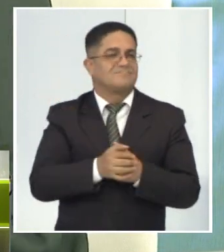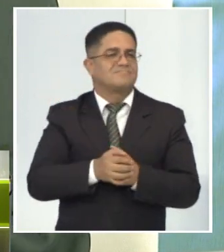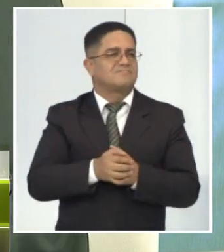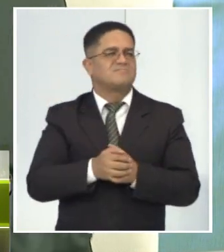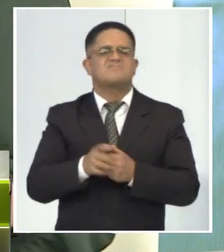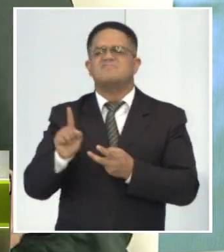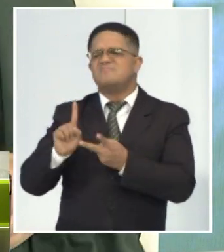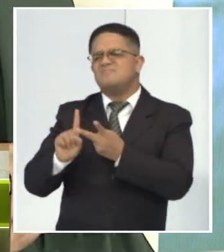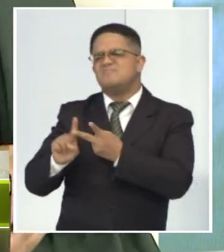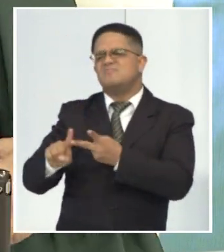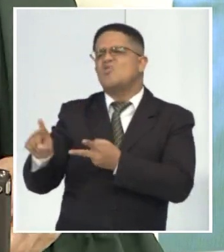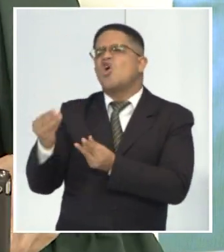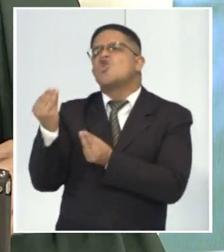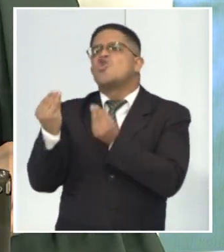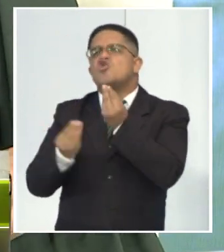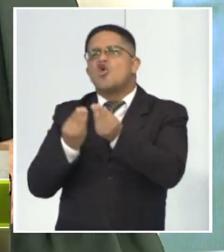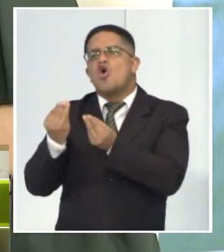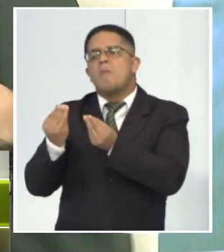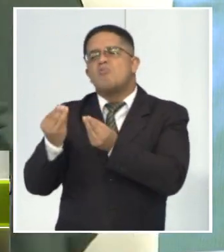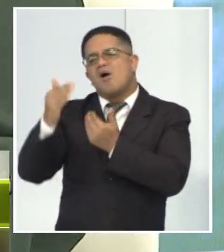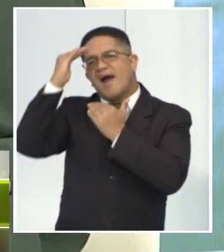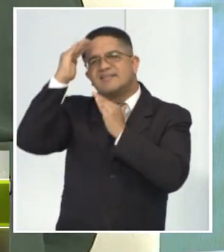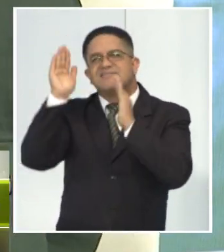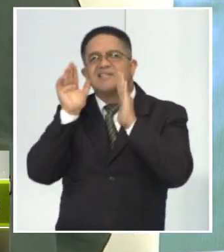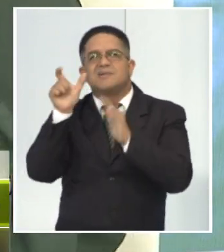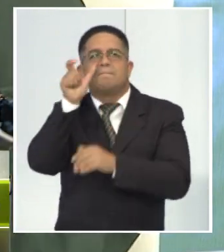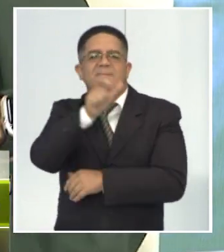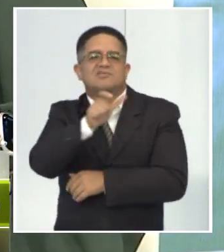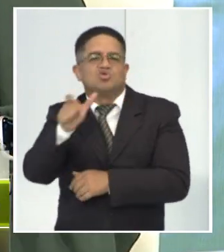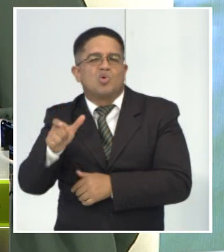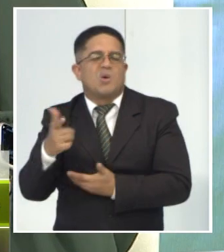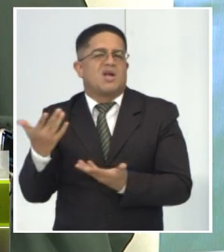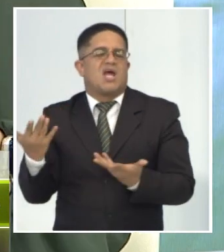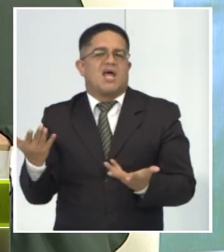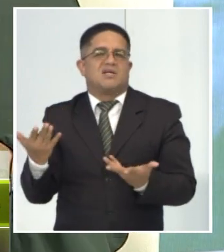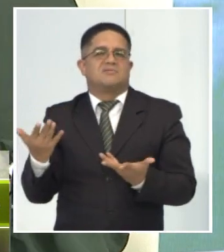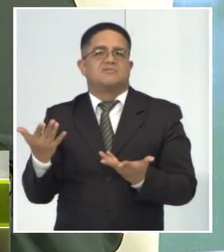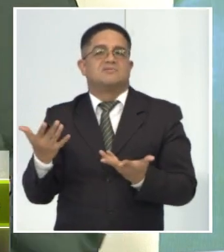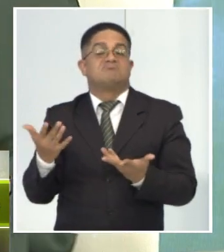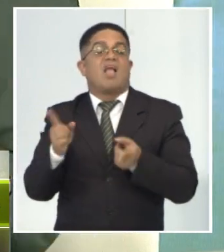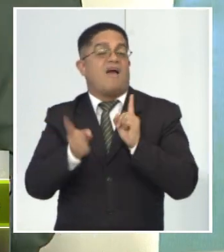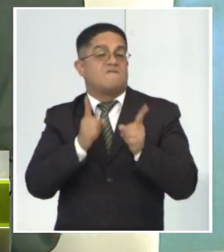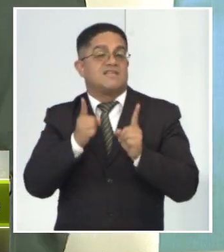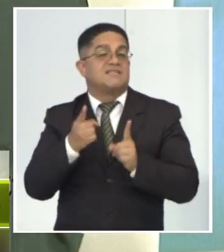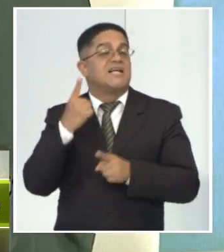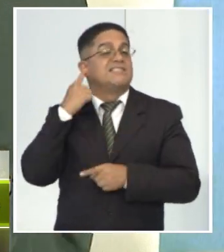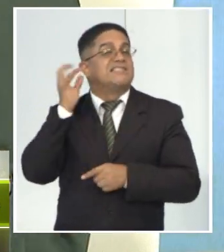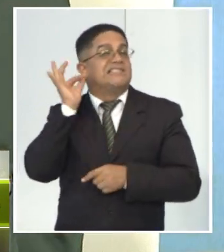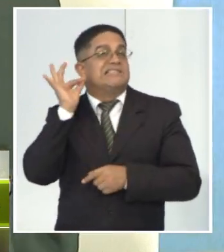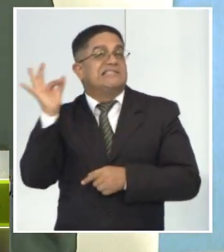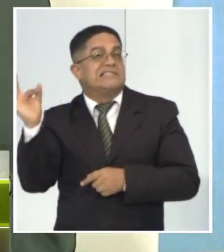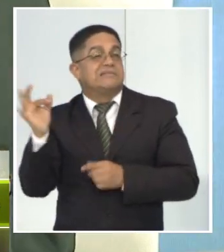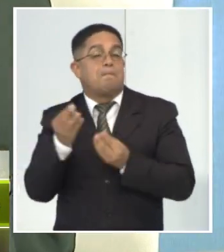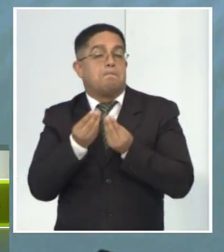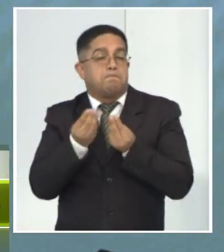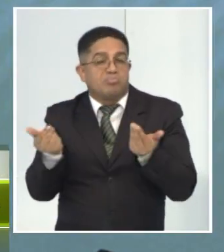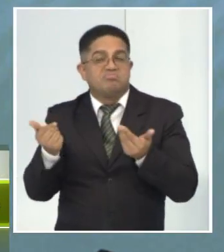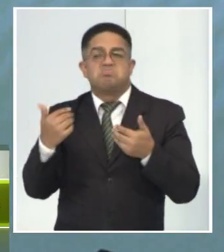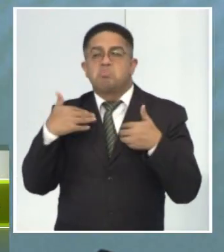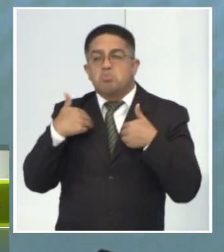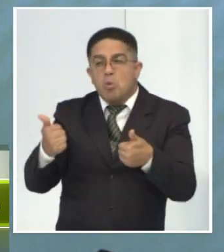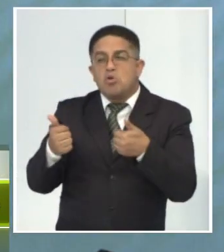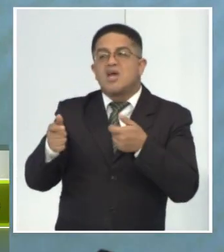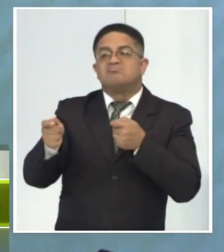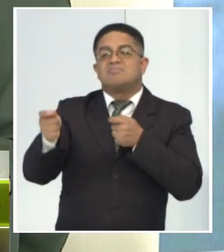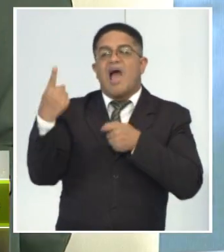poder tratar a estos pacientes y dejen de escuchar este ruido? El tínitus se desaparece, se cura, se controla. Vamos a